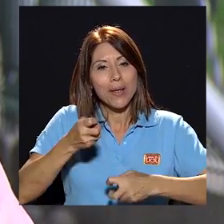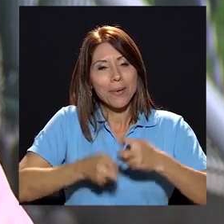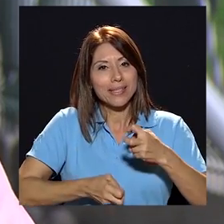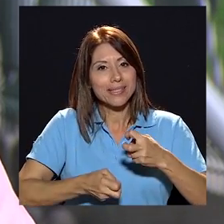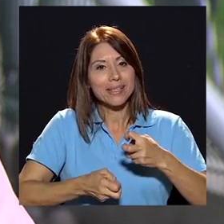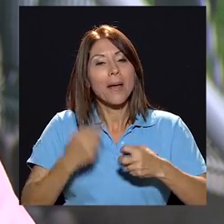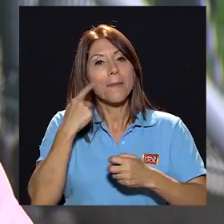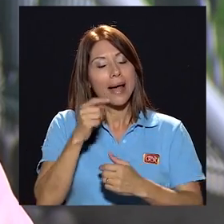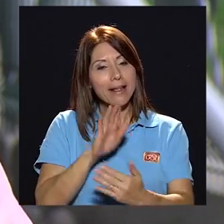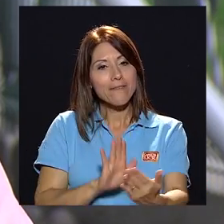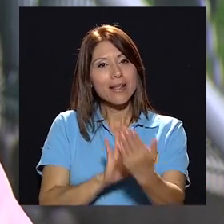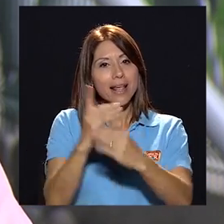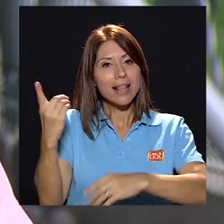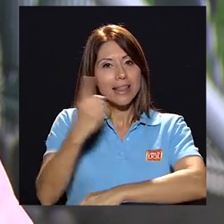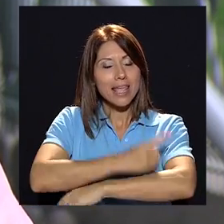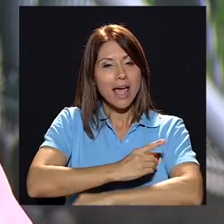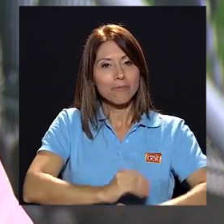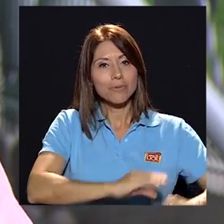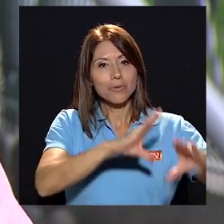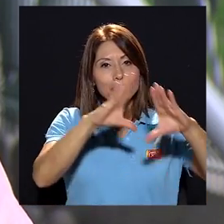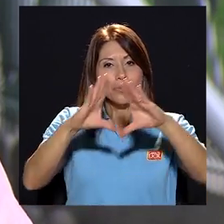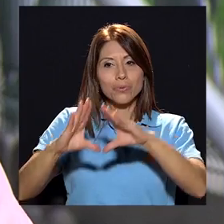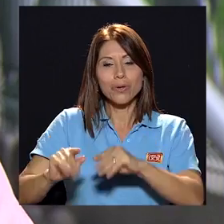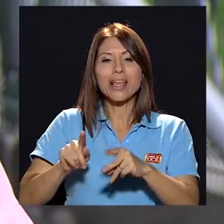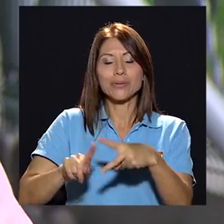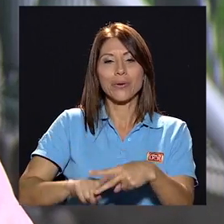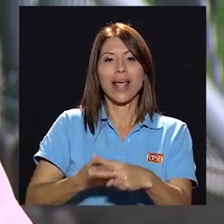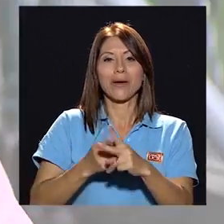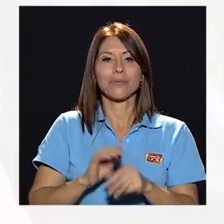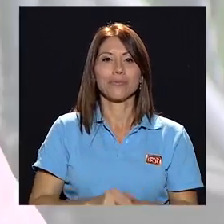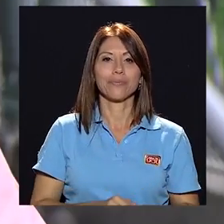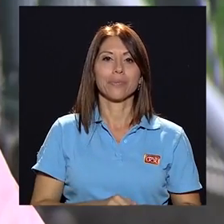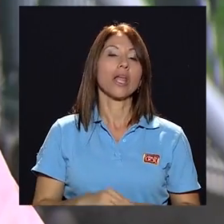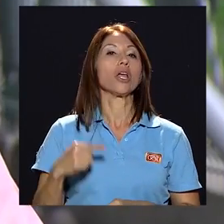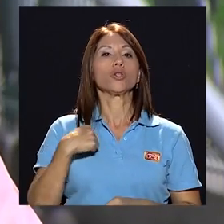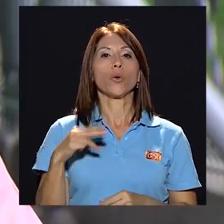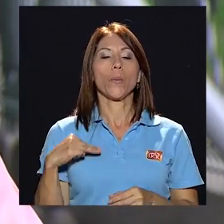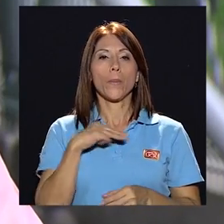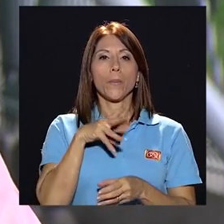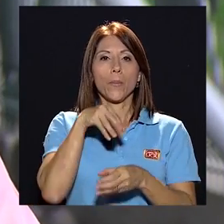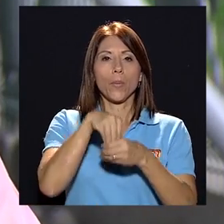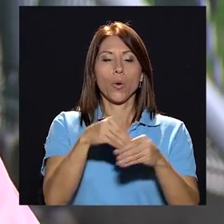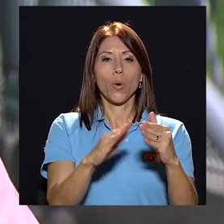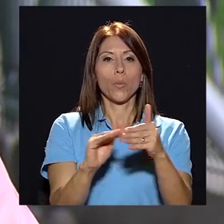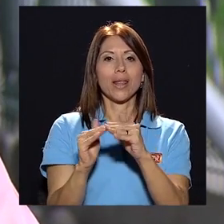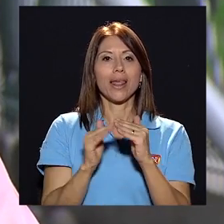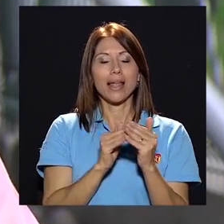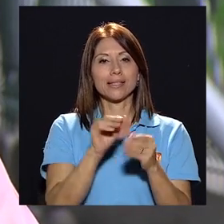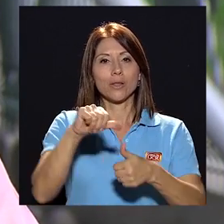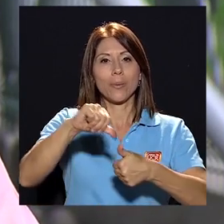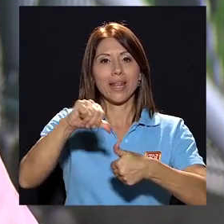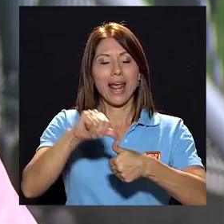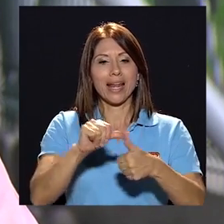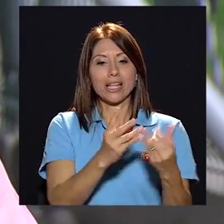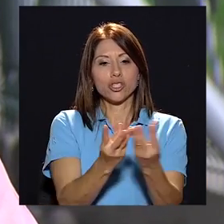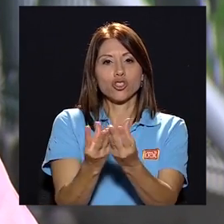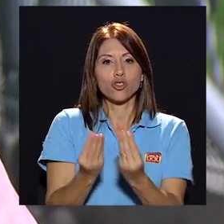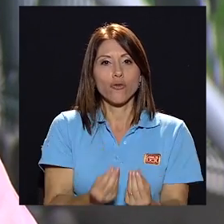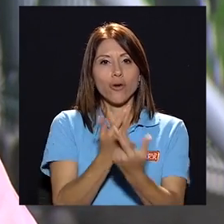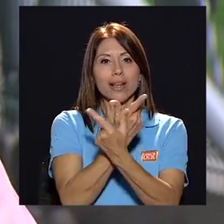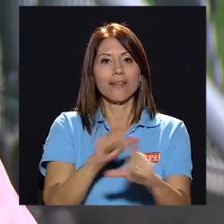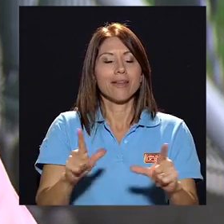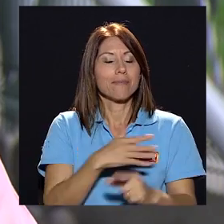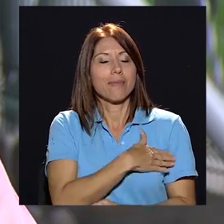entonces, para enfrentar el día, y eso es básicamente al inicio. Bueno, yo soy miembro de la comunidad centroamericana, el software libre, me